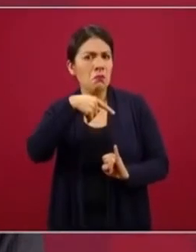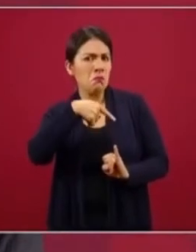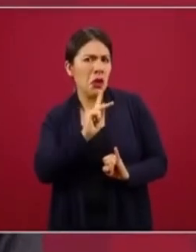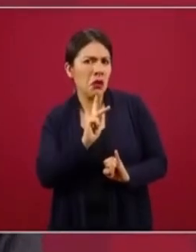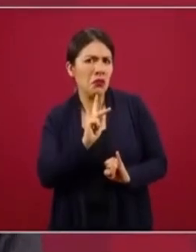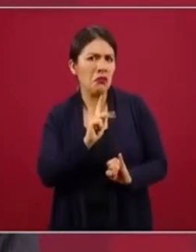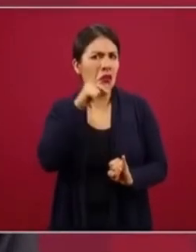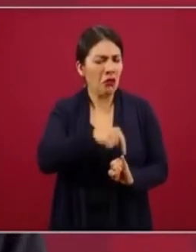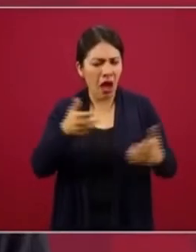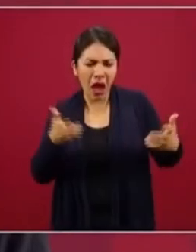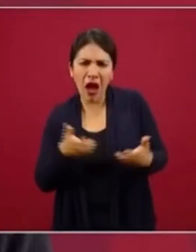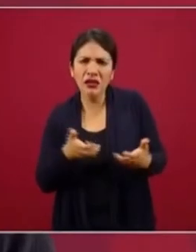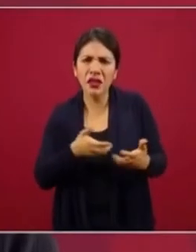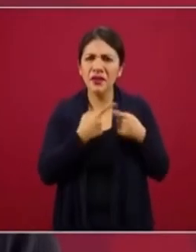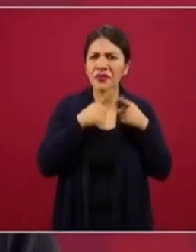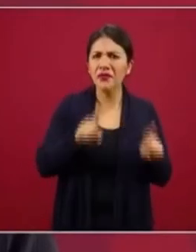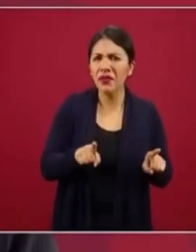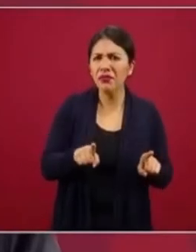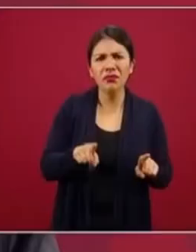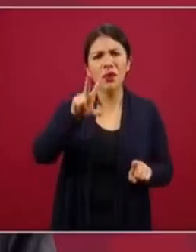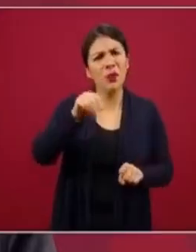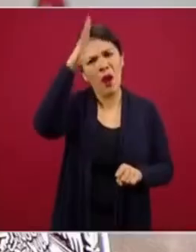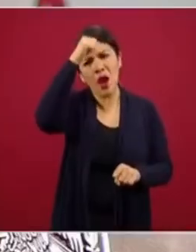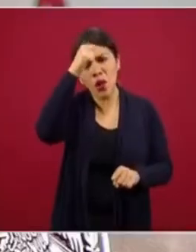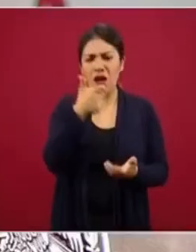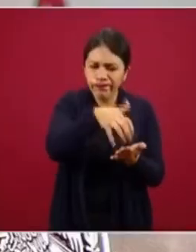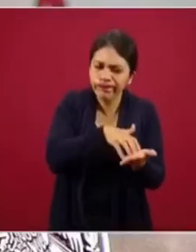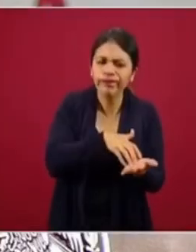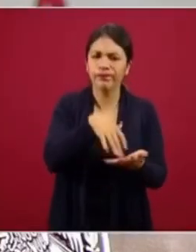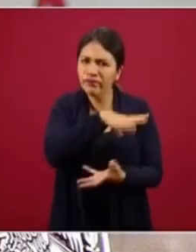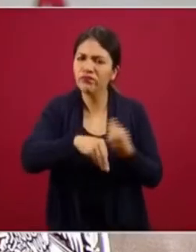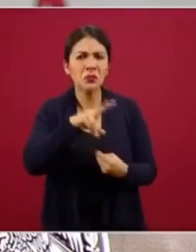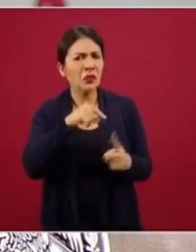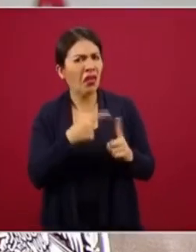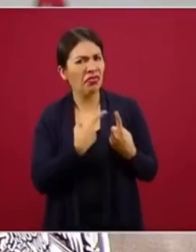si no se actúa con austeridad.